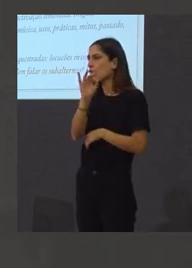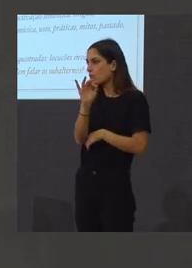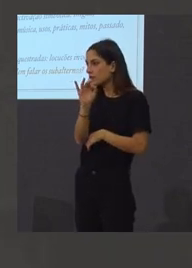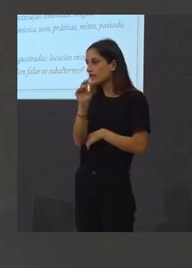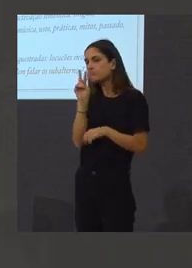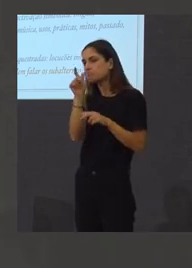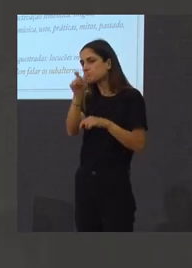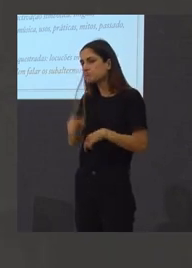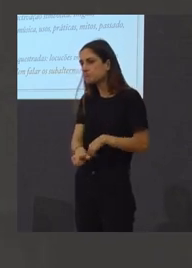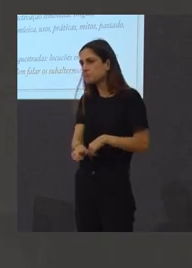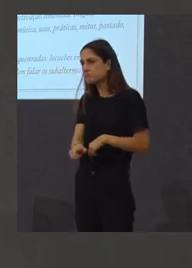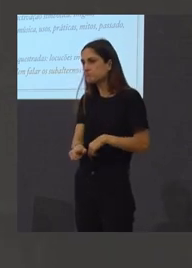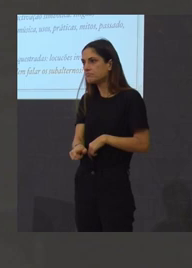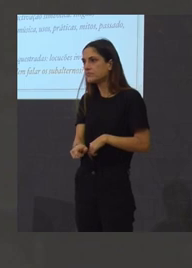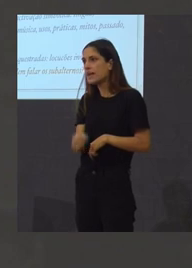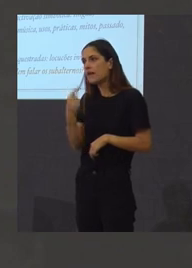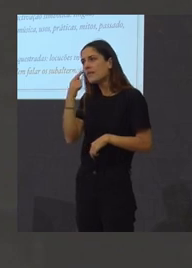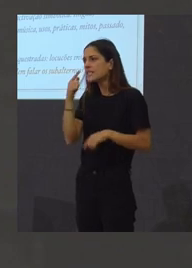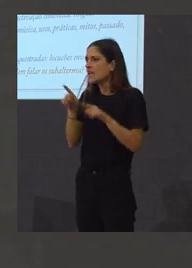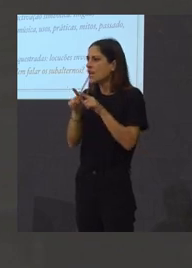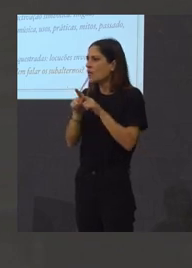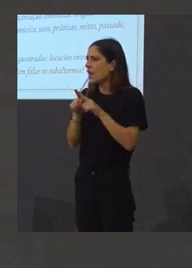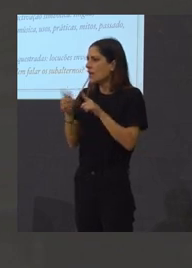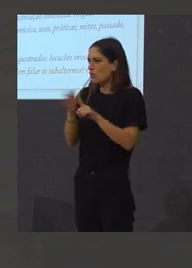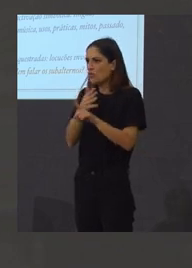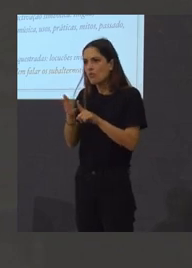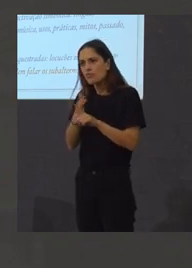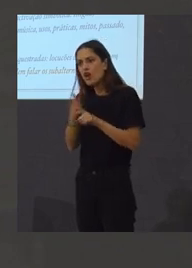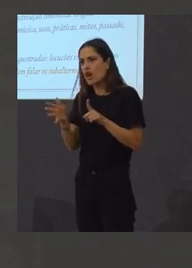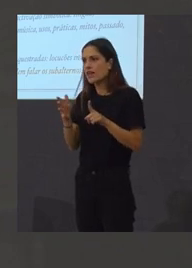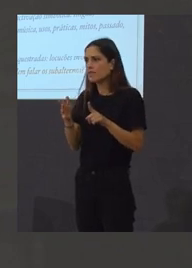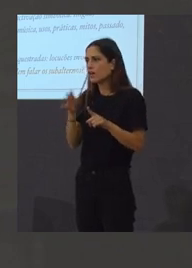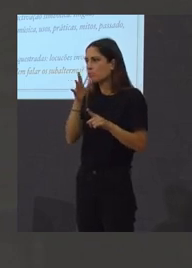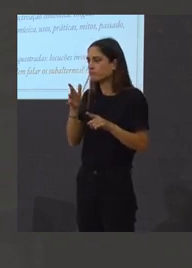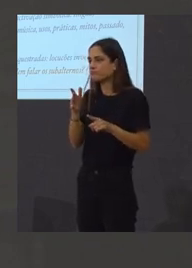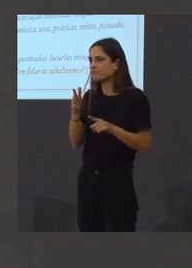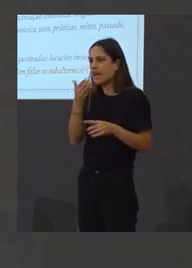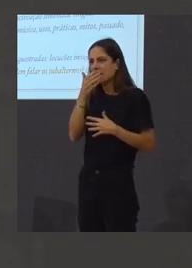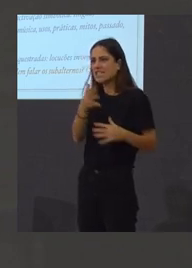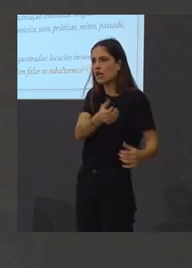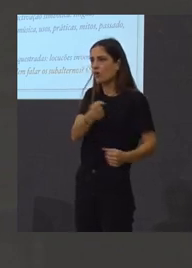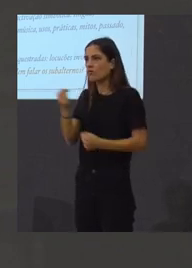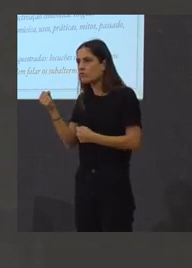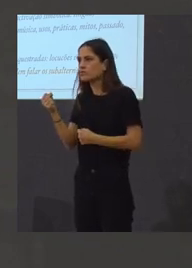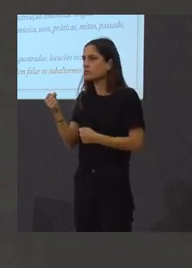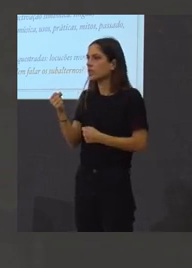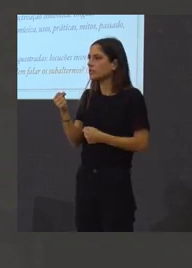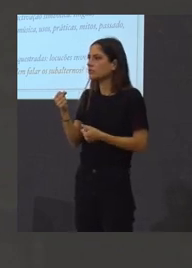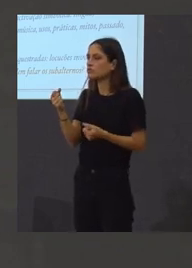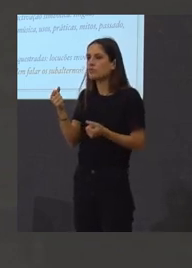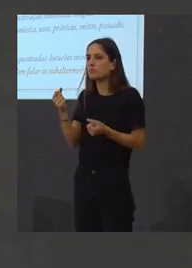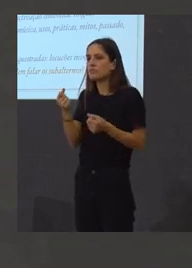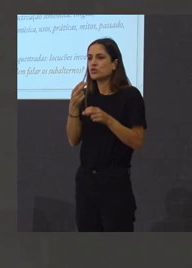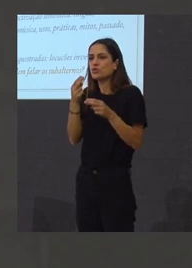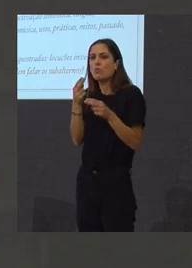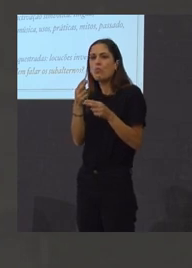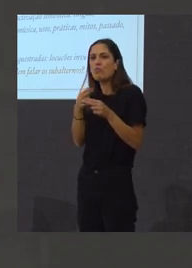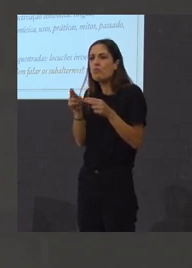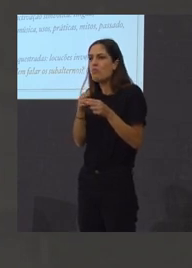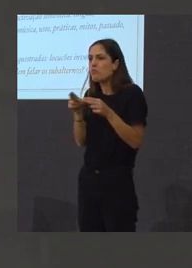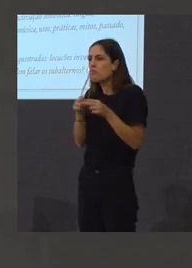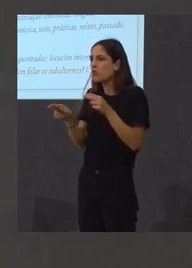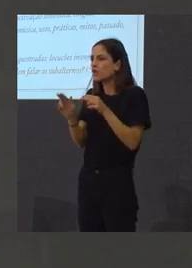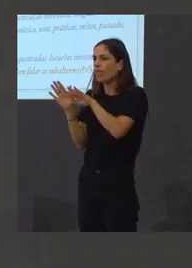fíjade vos que violencia de secuestro, que espóleo dun corpo político despolitizado totalmente,